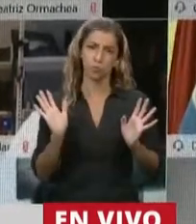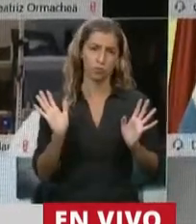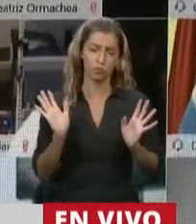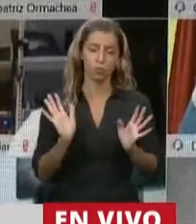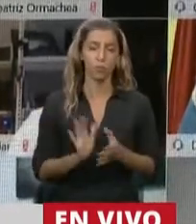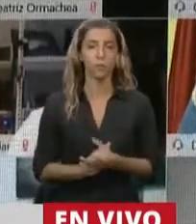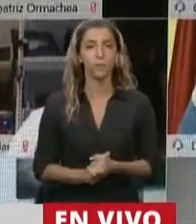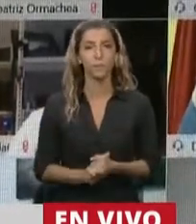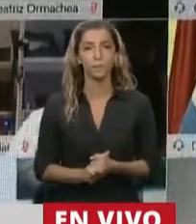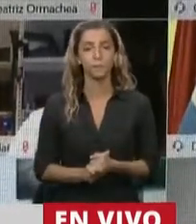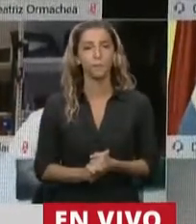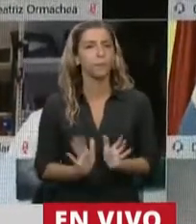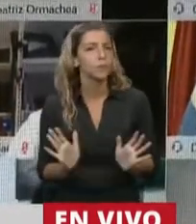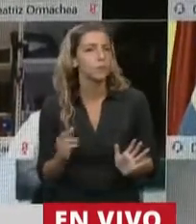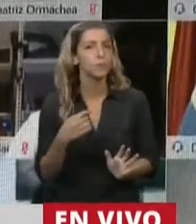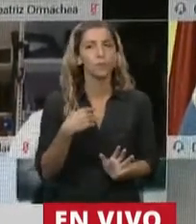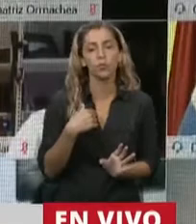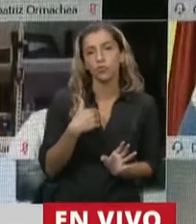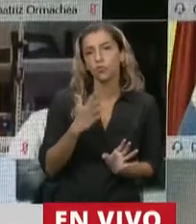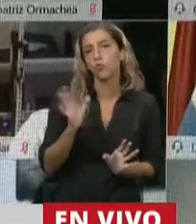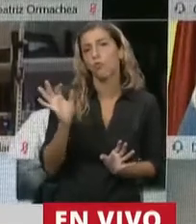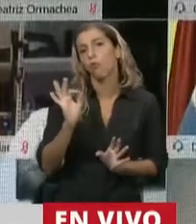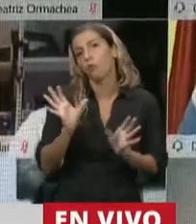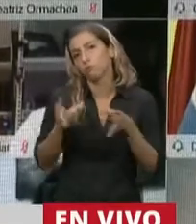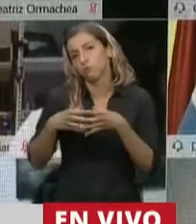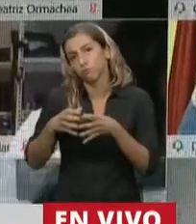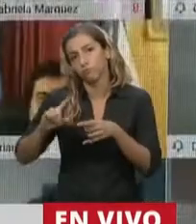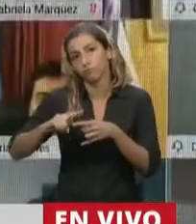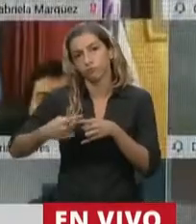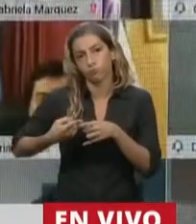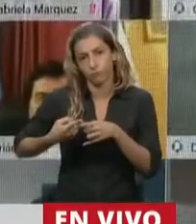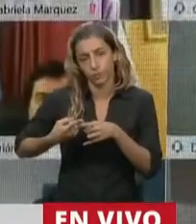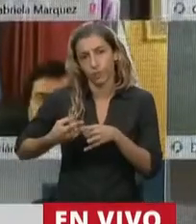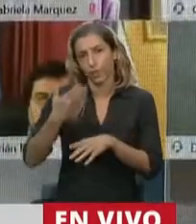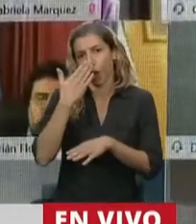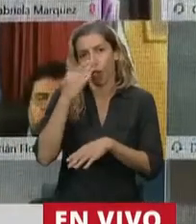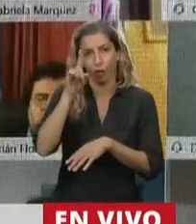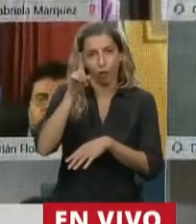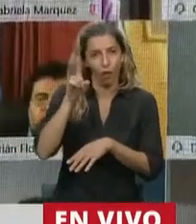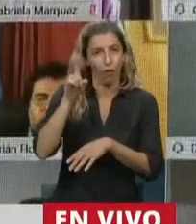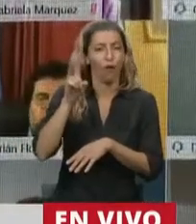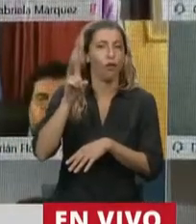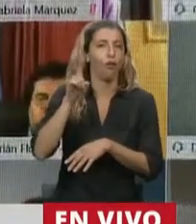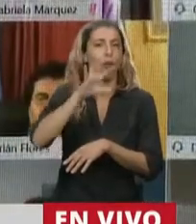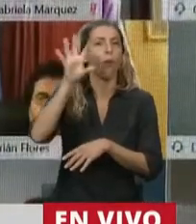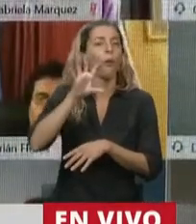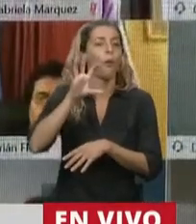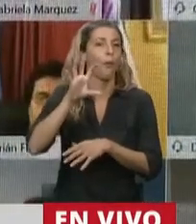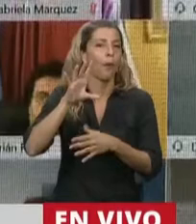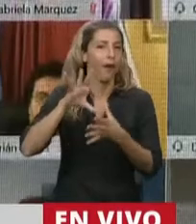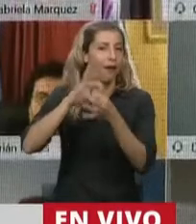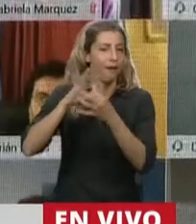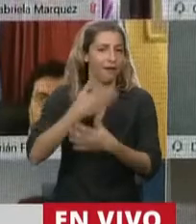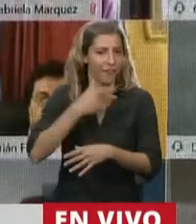yo ni en nombre de mi bloque, el bloque del Córdoba Federal, uso de algún mecanismo para tener más tiempo para